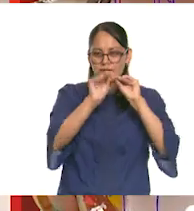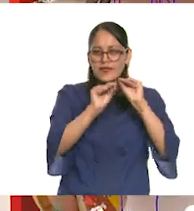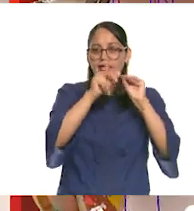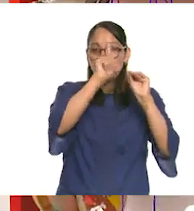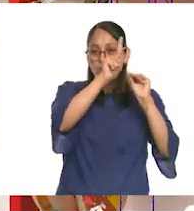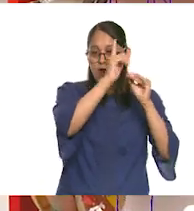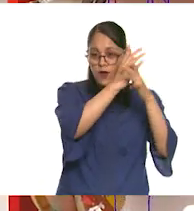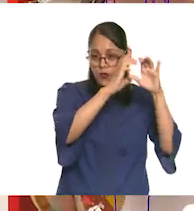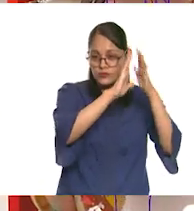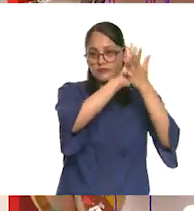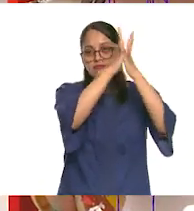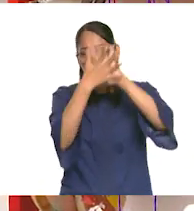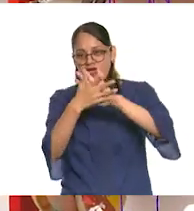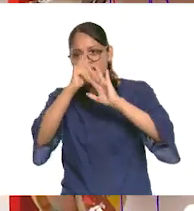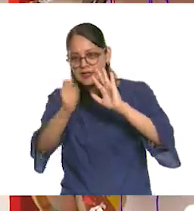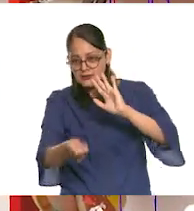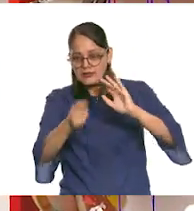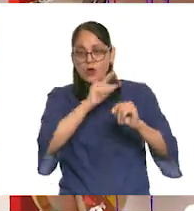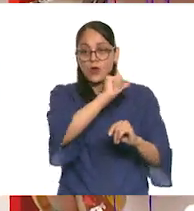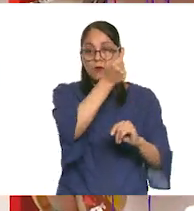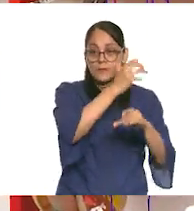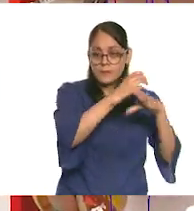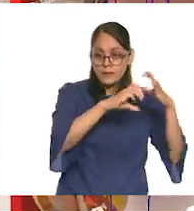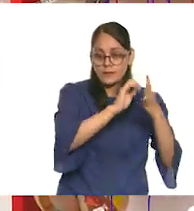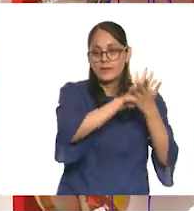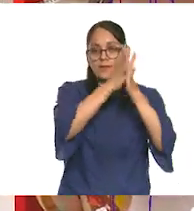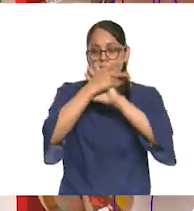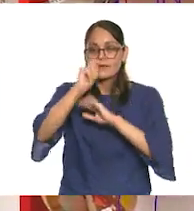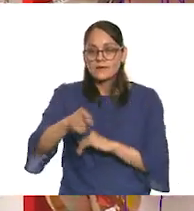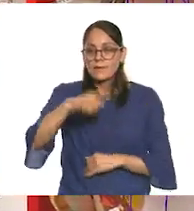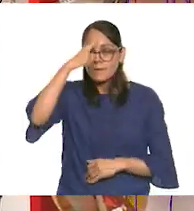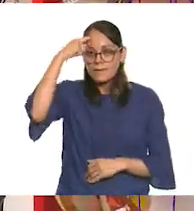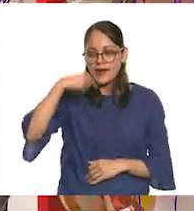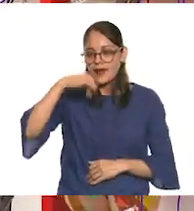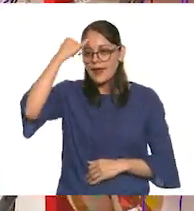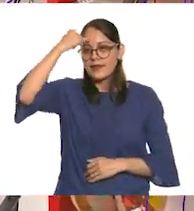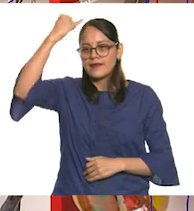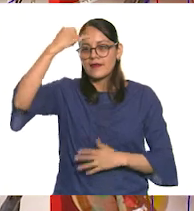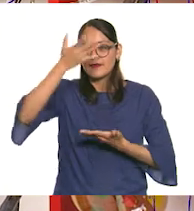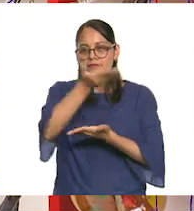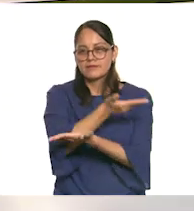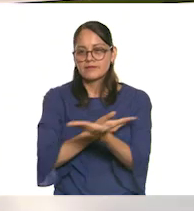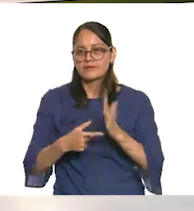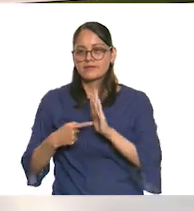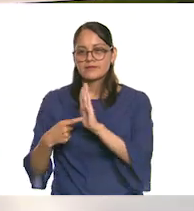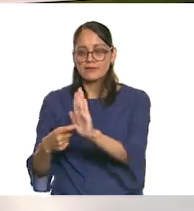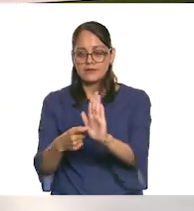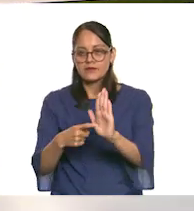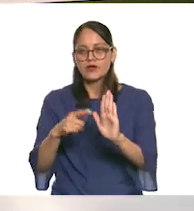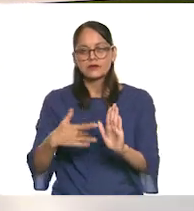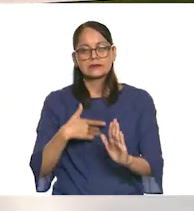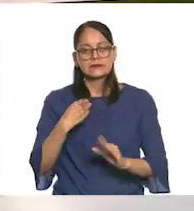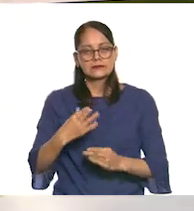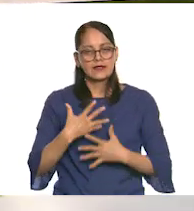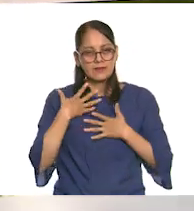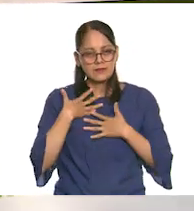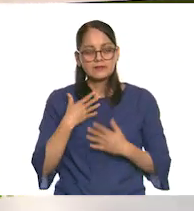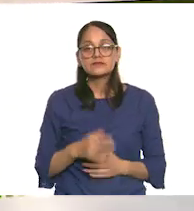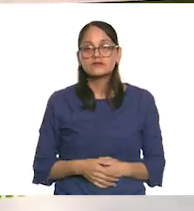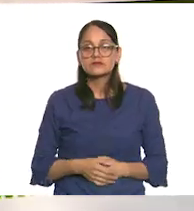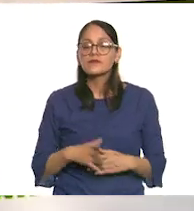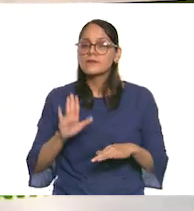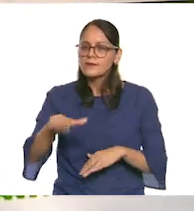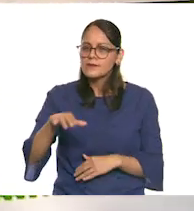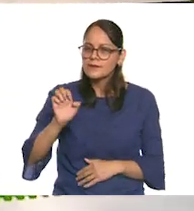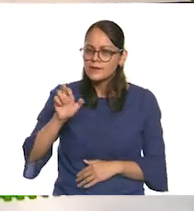que significar algo, comunicar algo para transmitir una idea o un mensaje. Oye, Eric, ¿qué te